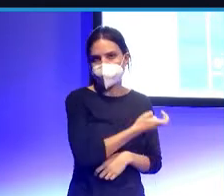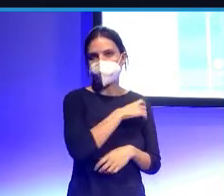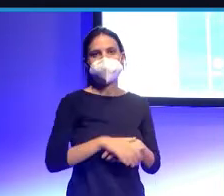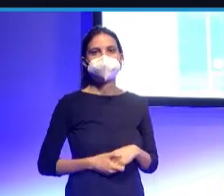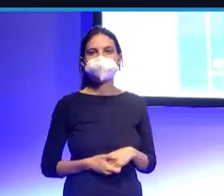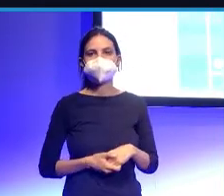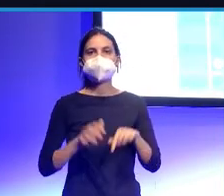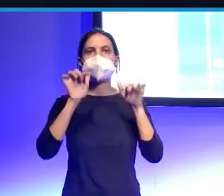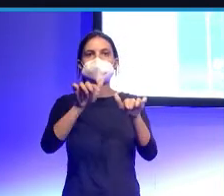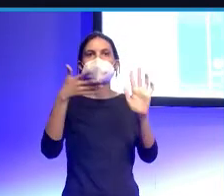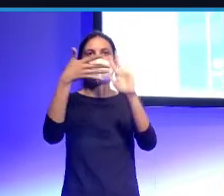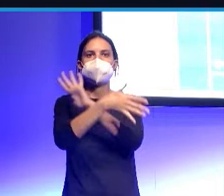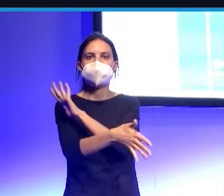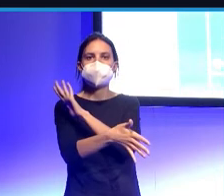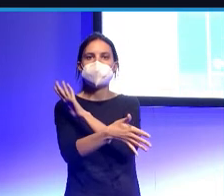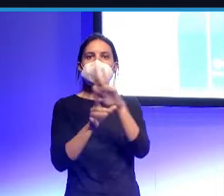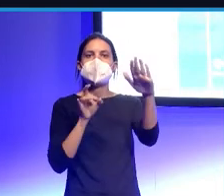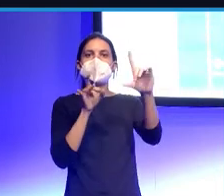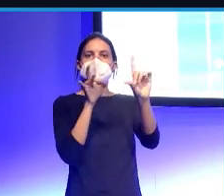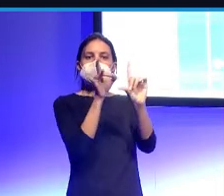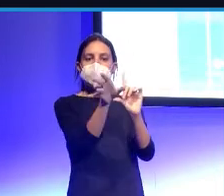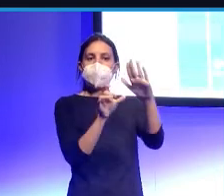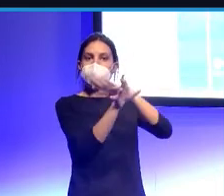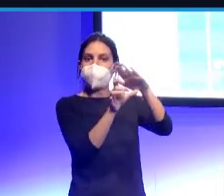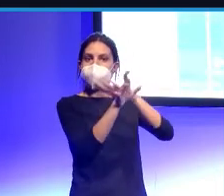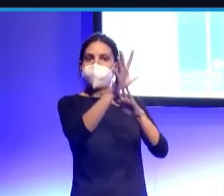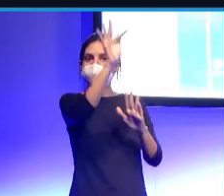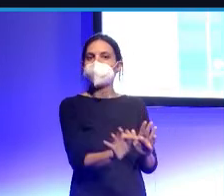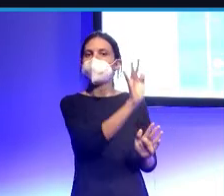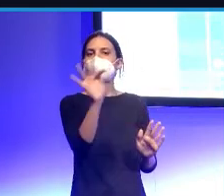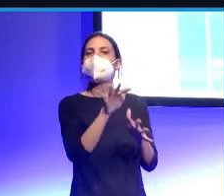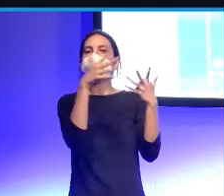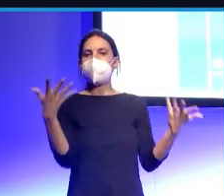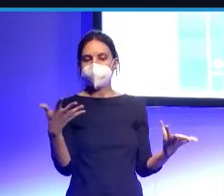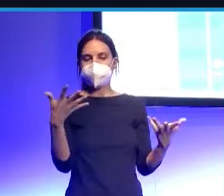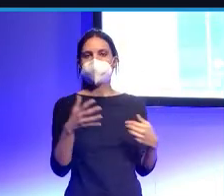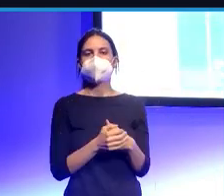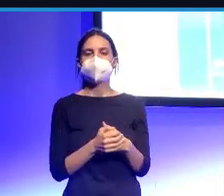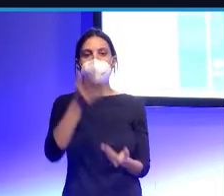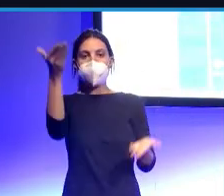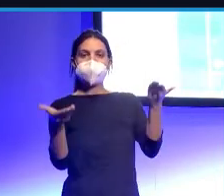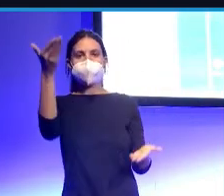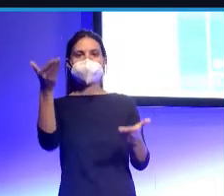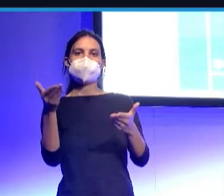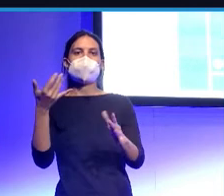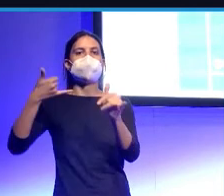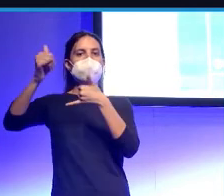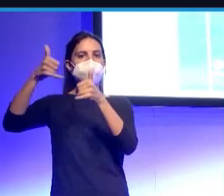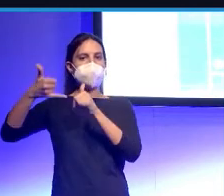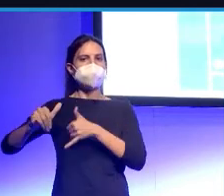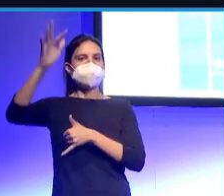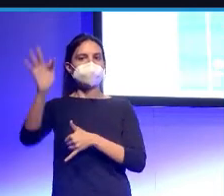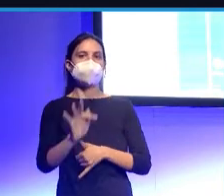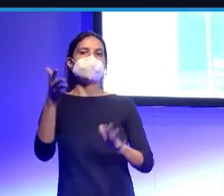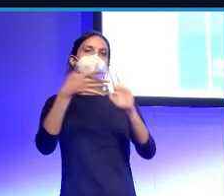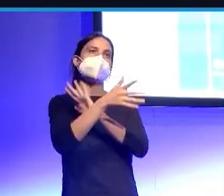Entonces, esto viene a decirnos cuántos goles habría metido el jugador medio con todos esos tiros. En este caso son 14,1. Obviamente no puedes meter